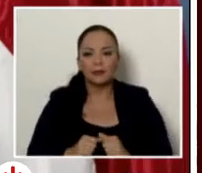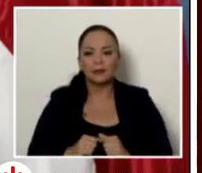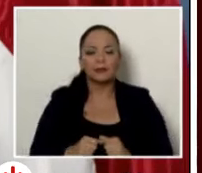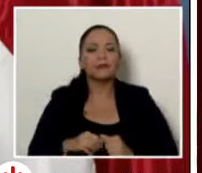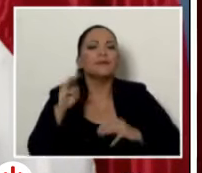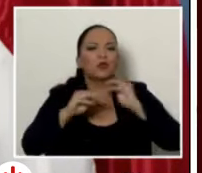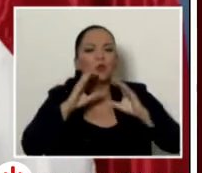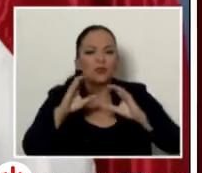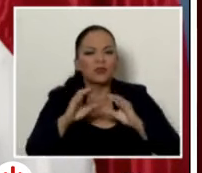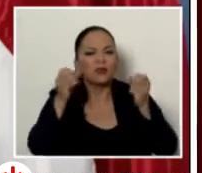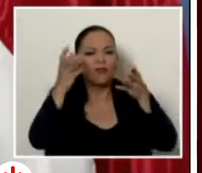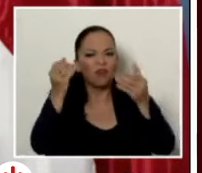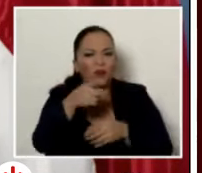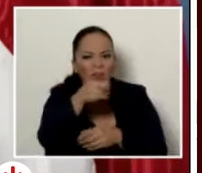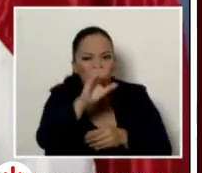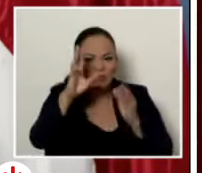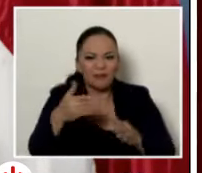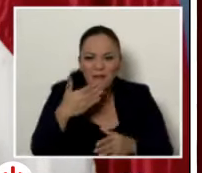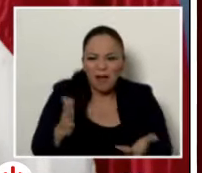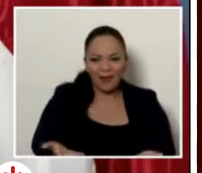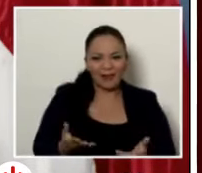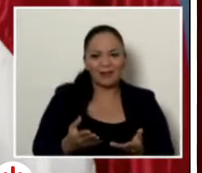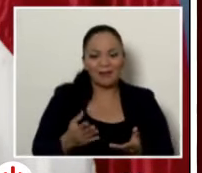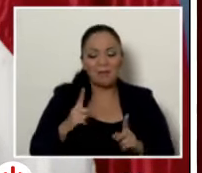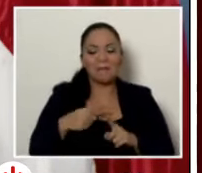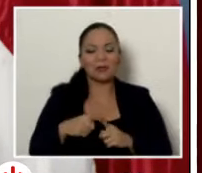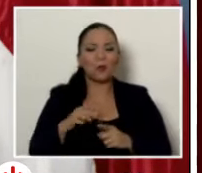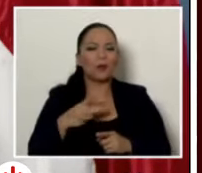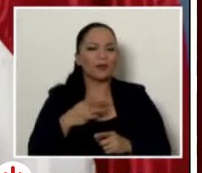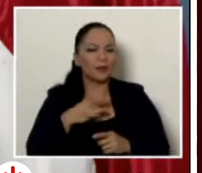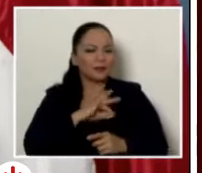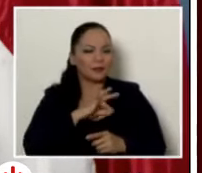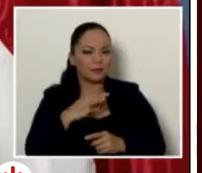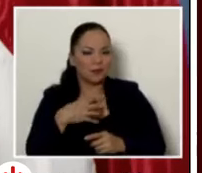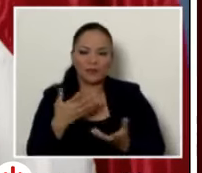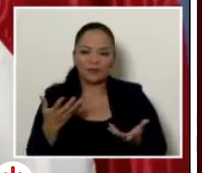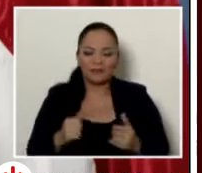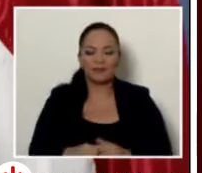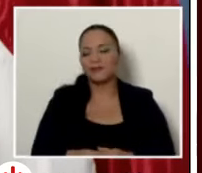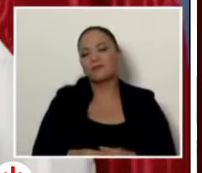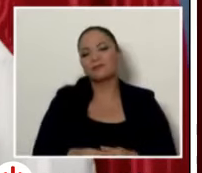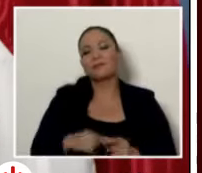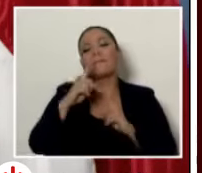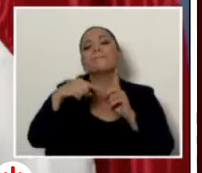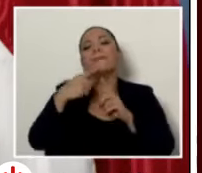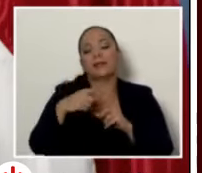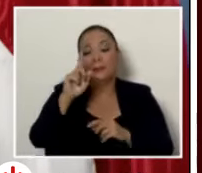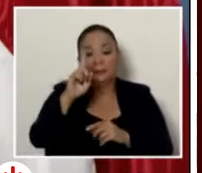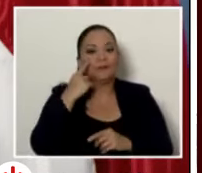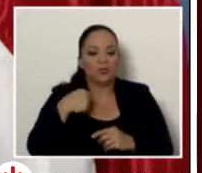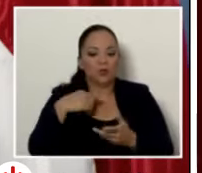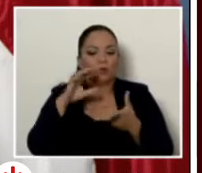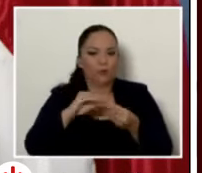y defienden ciertos intereses. Además, remití un oficio de la Presidencia de la República